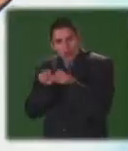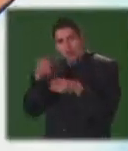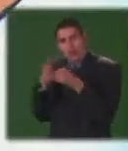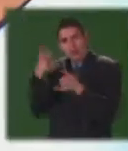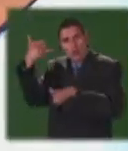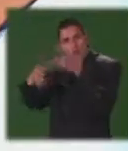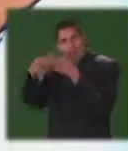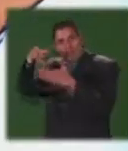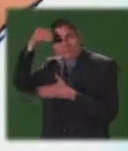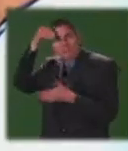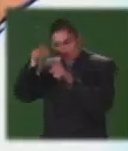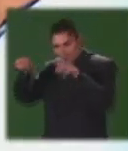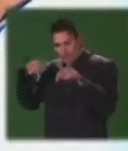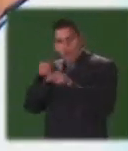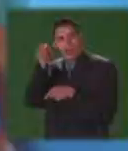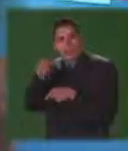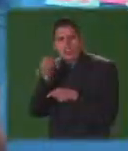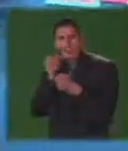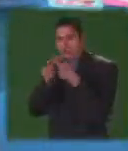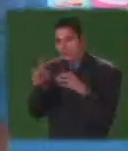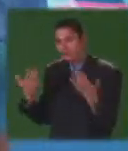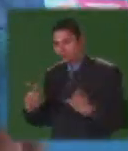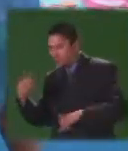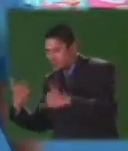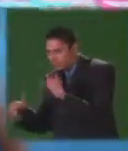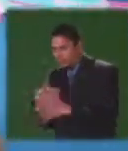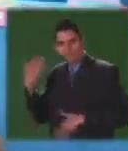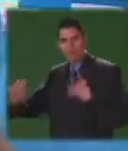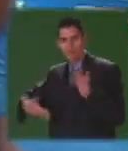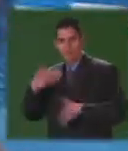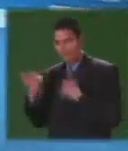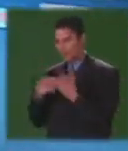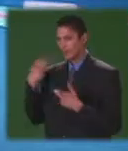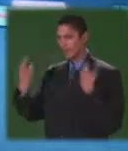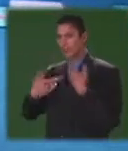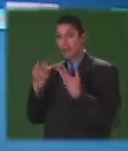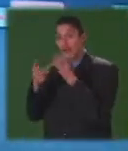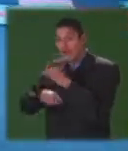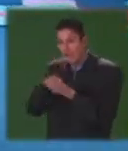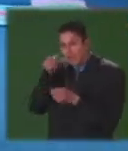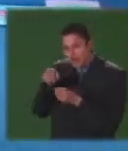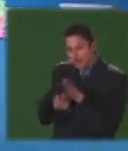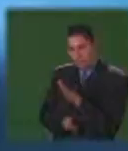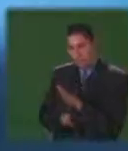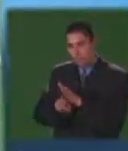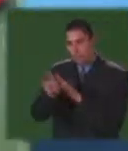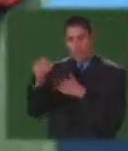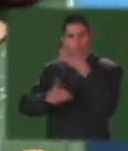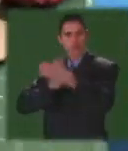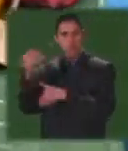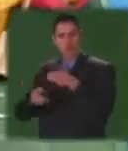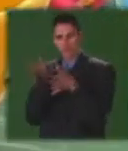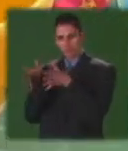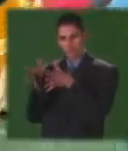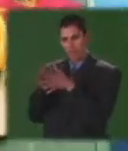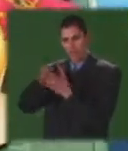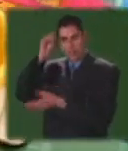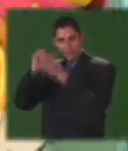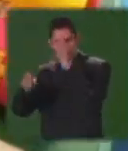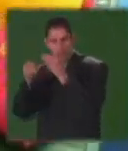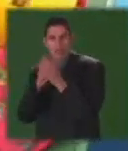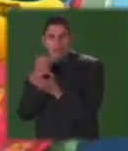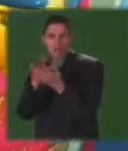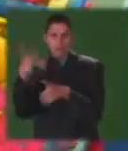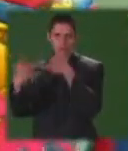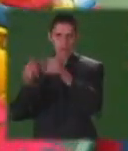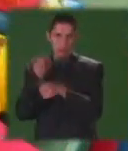creatividad, la recreación y desarrollar procesos de aprendizaje y socialización a través del juego. Después de que